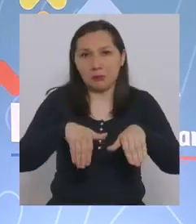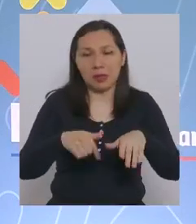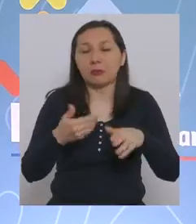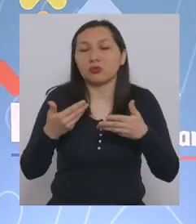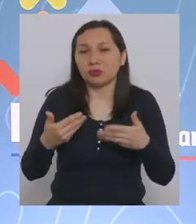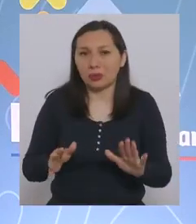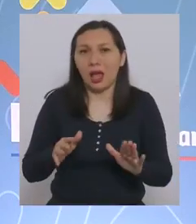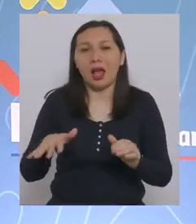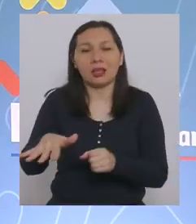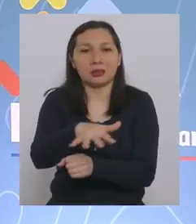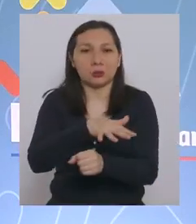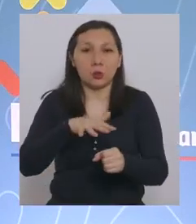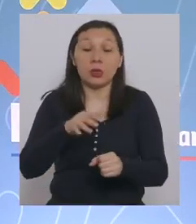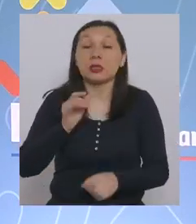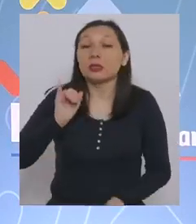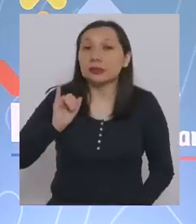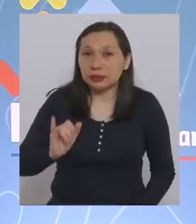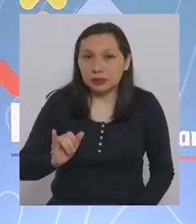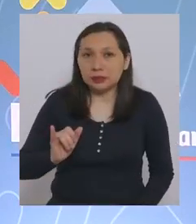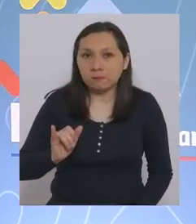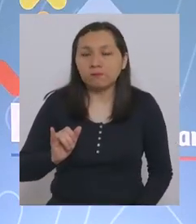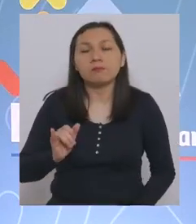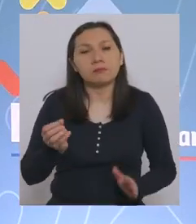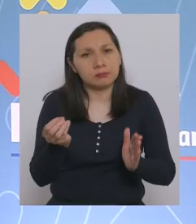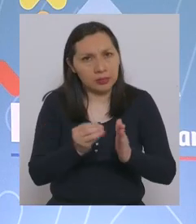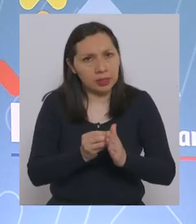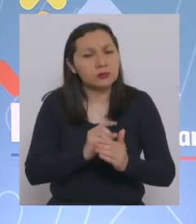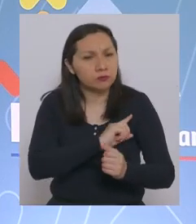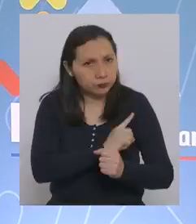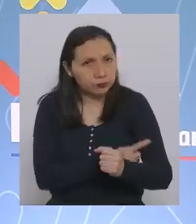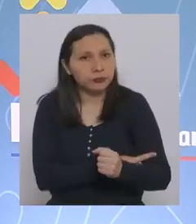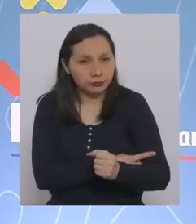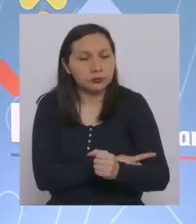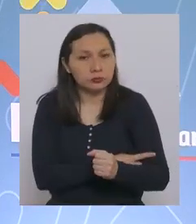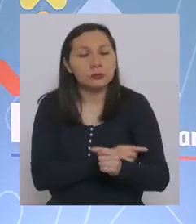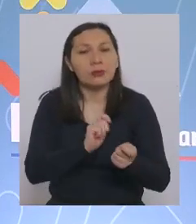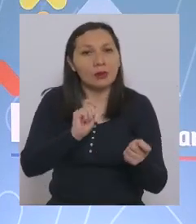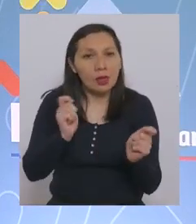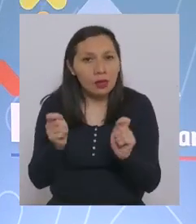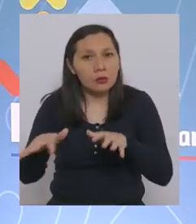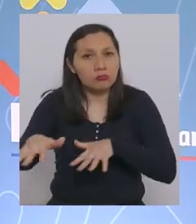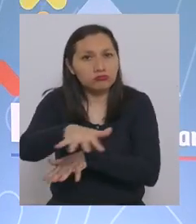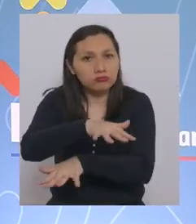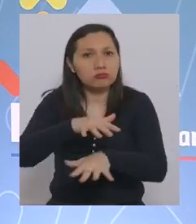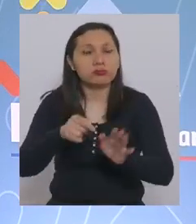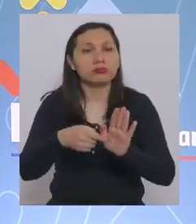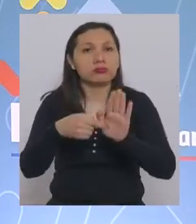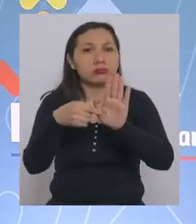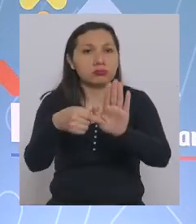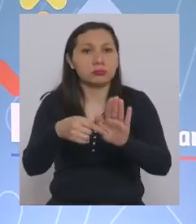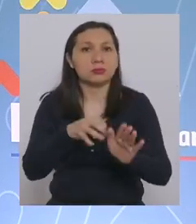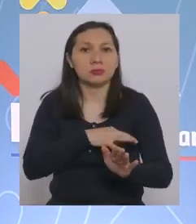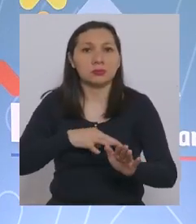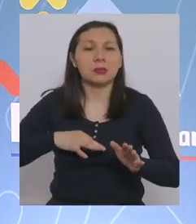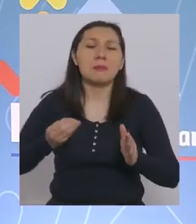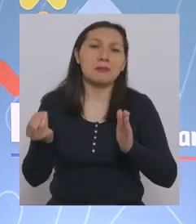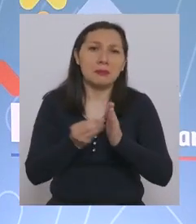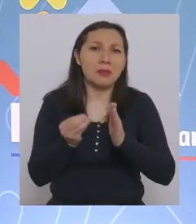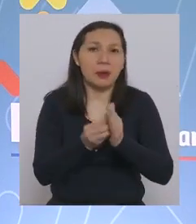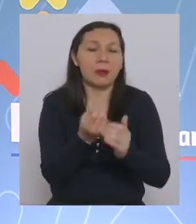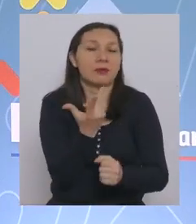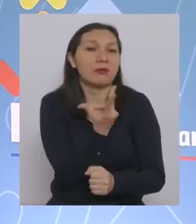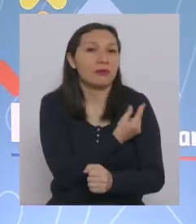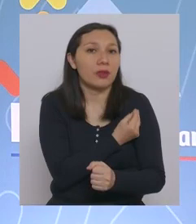realizando la situación. Sí, hemos ido fortaleciendo en forma muy dinámica, y como lo ha mostrado el ministro, la vacunación de